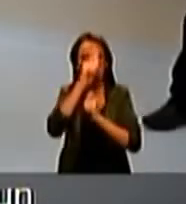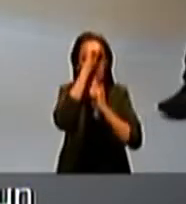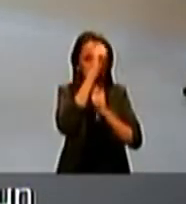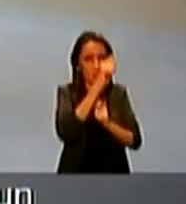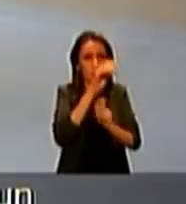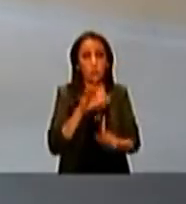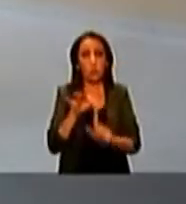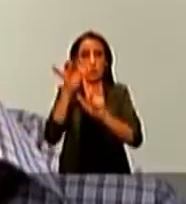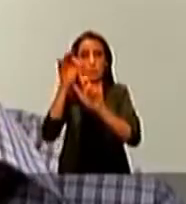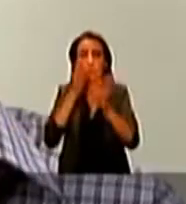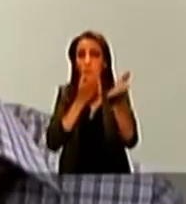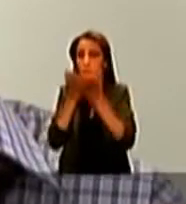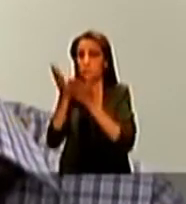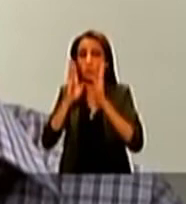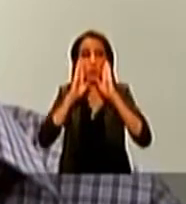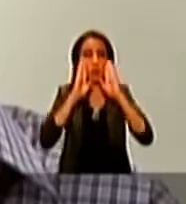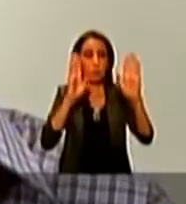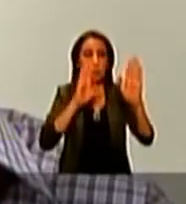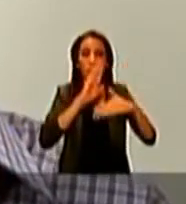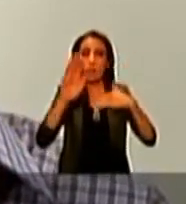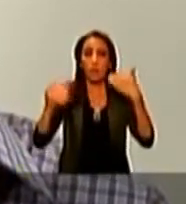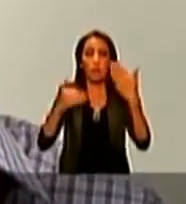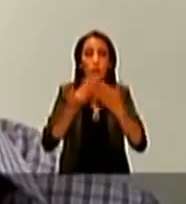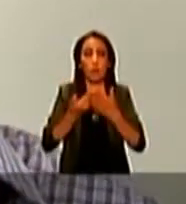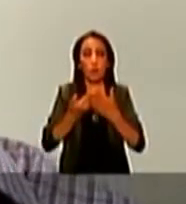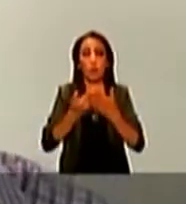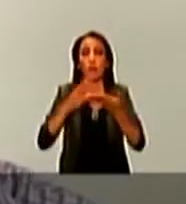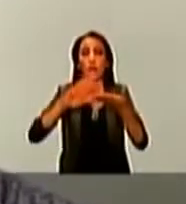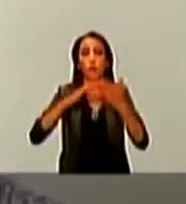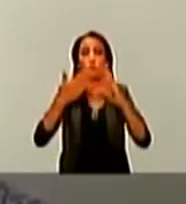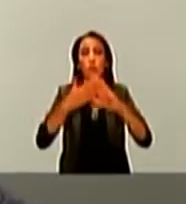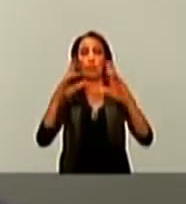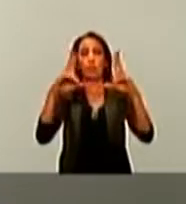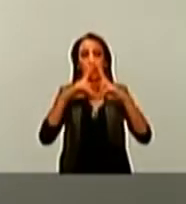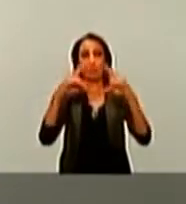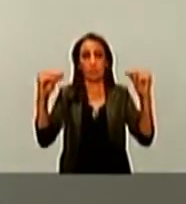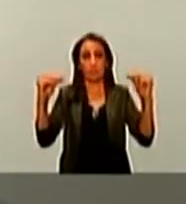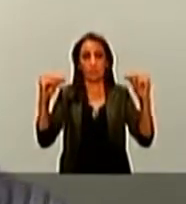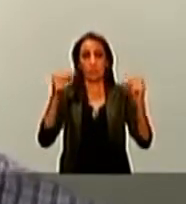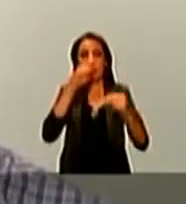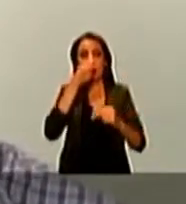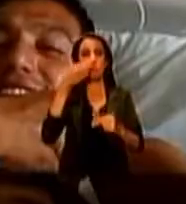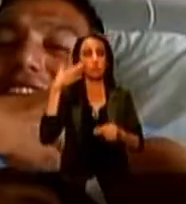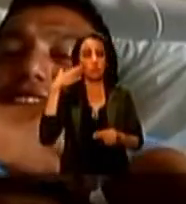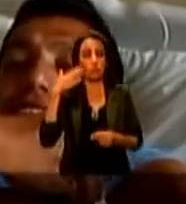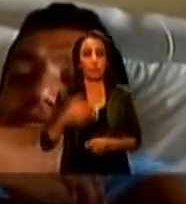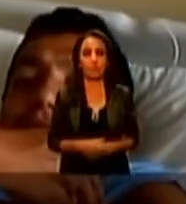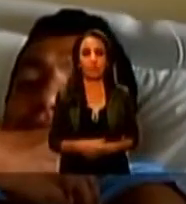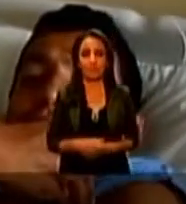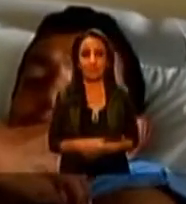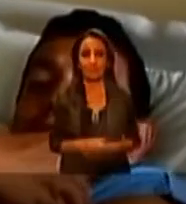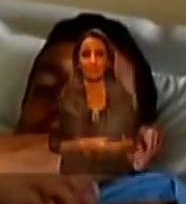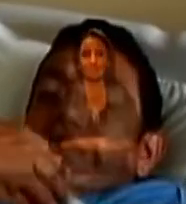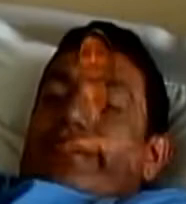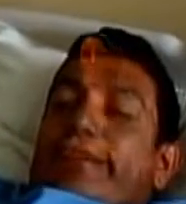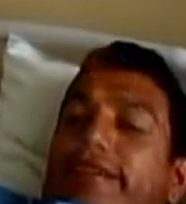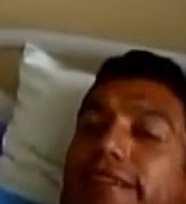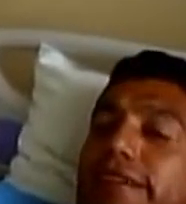emblemático que brinde el servicio que merece nuestra querida Tena y nuestra querida provincia de Napa.